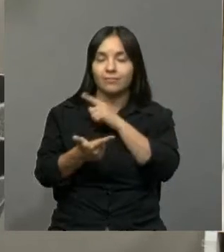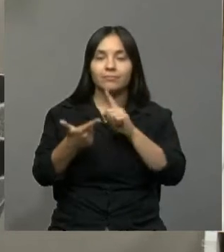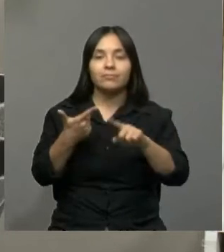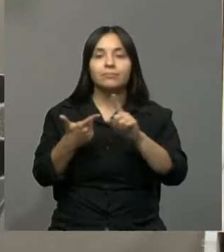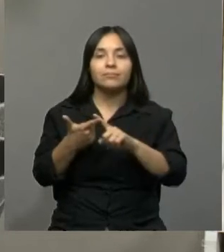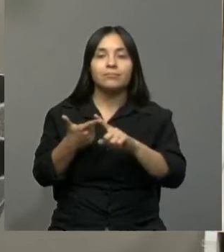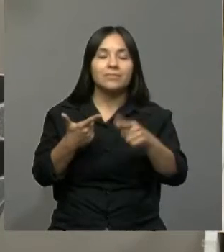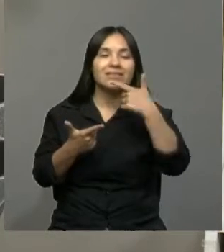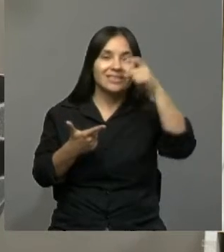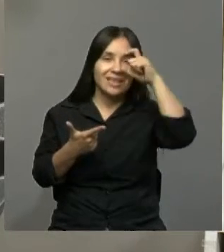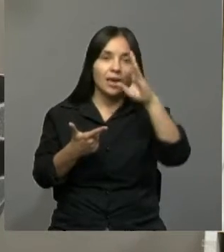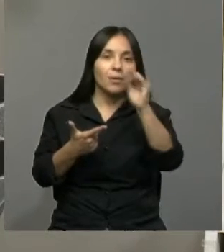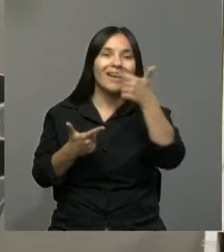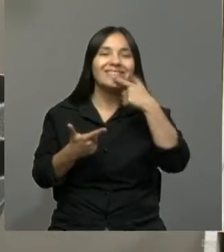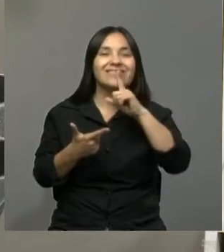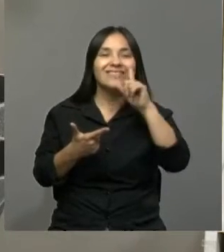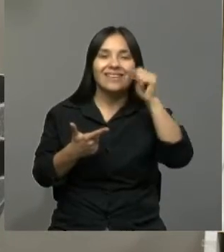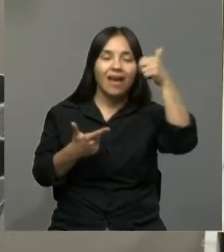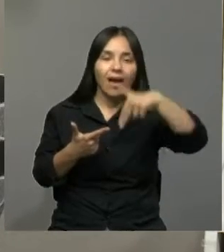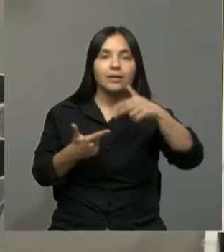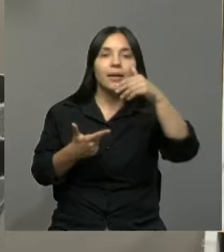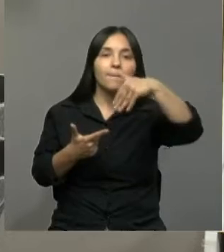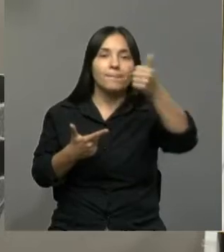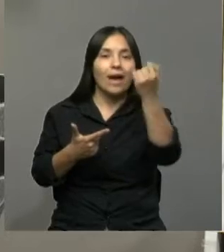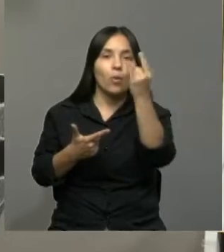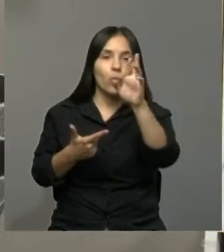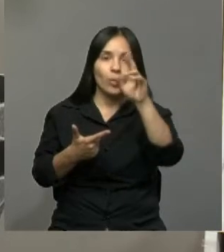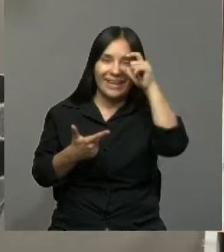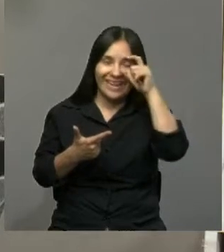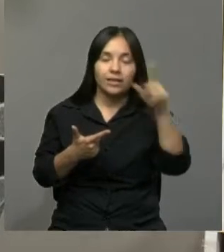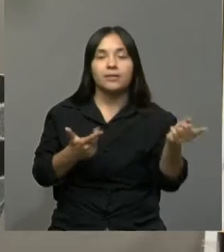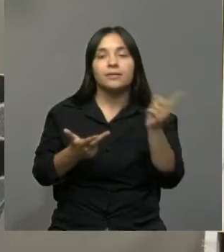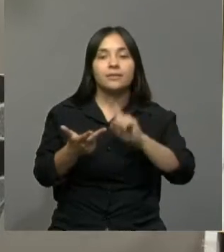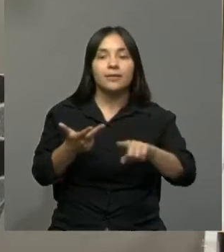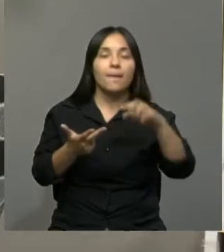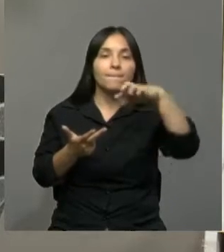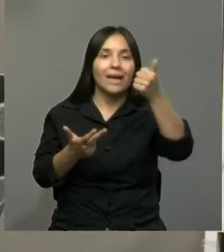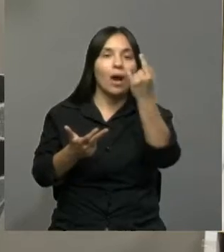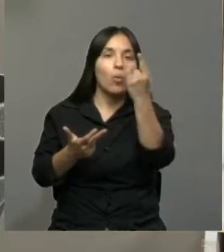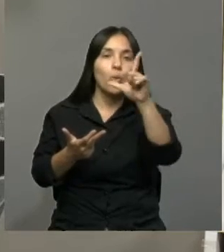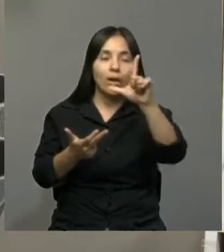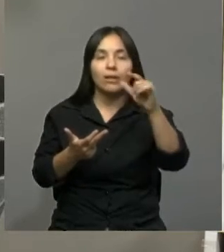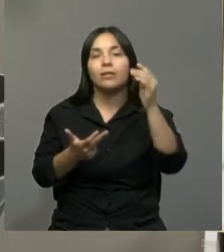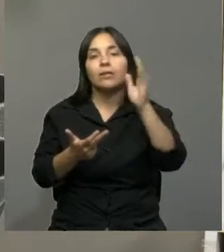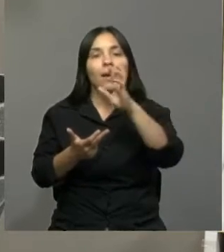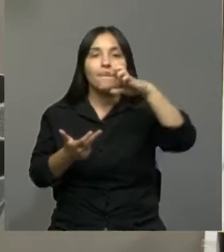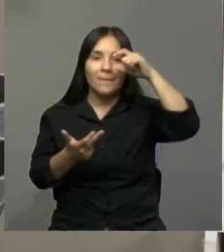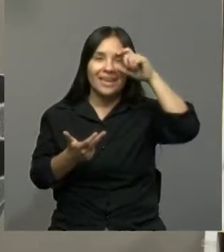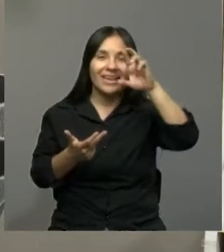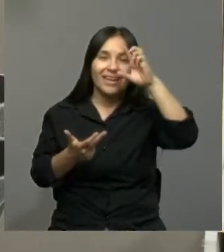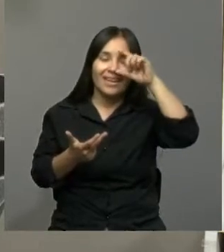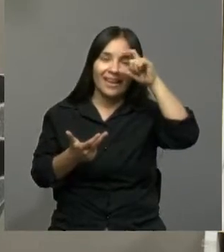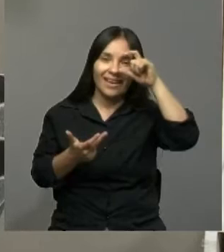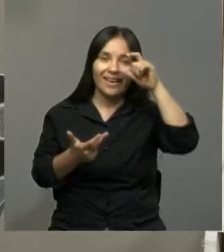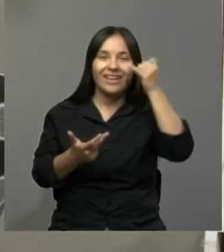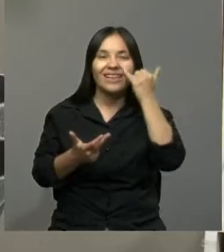También está Sebastián Maure, que me levanto la mano, Sebastián. Muy bien. También Paul Pereira. Emiliano, ¿dónde